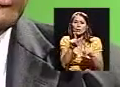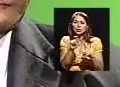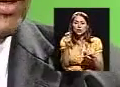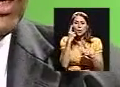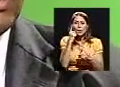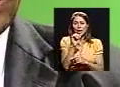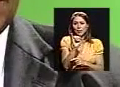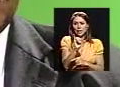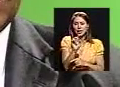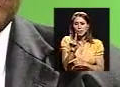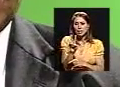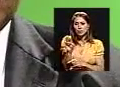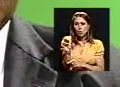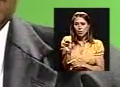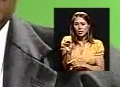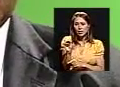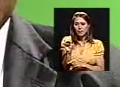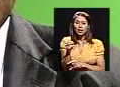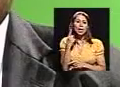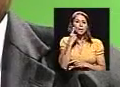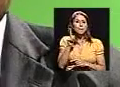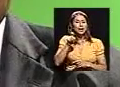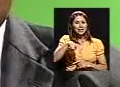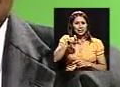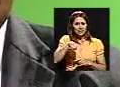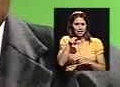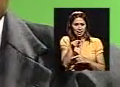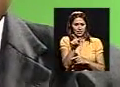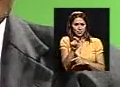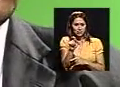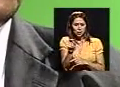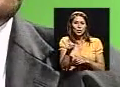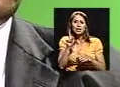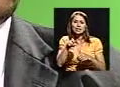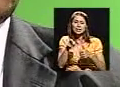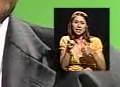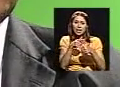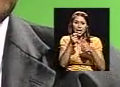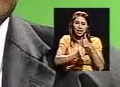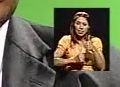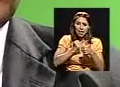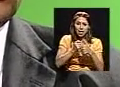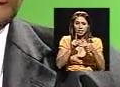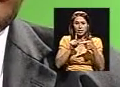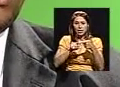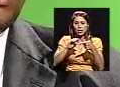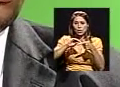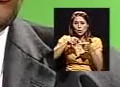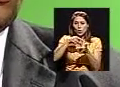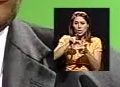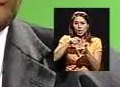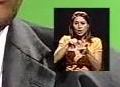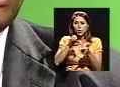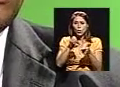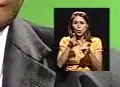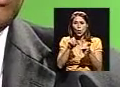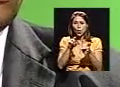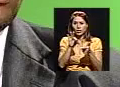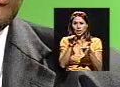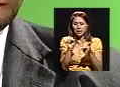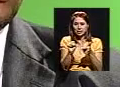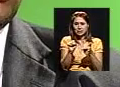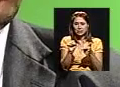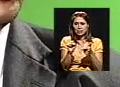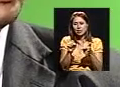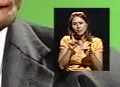Para calificar en invalidez, vejez y muerte requiere cierta edad y cierto número de cuotas. Tendríamos que ver. Yo más bien me